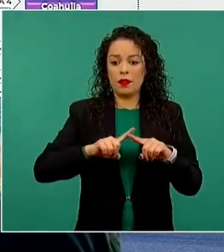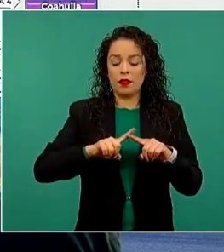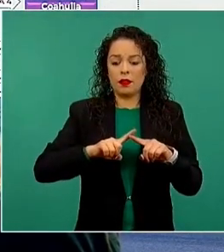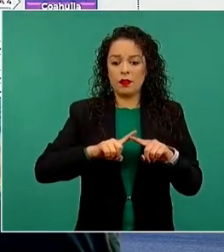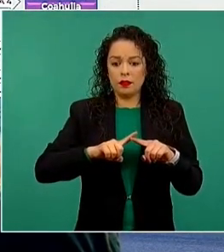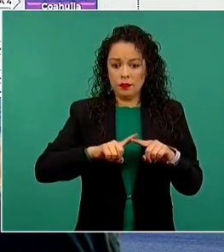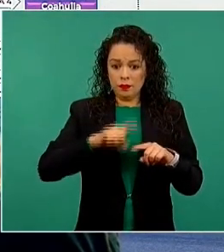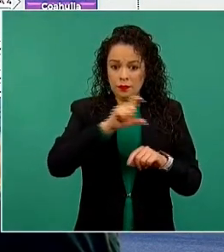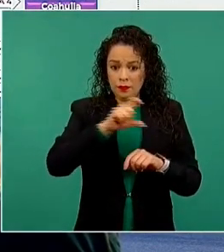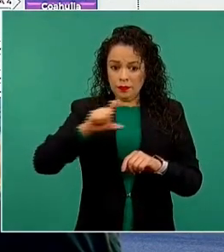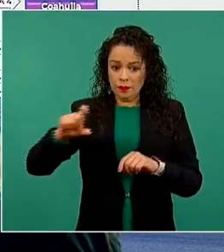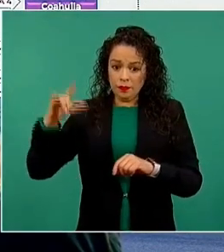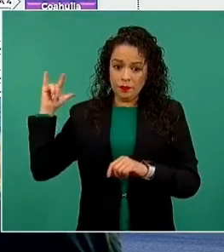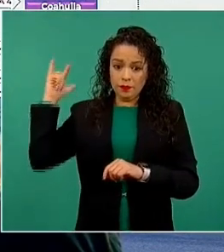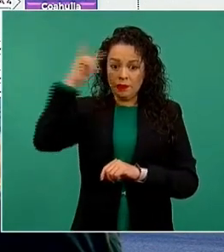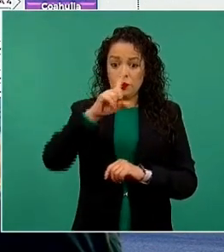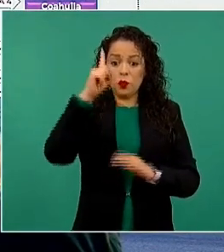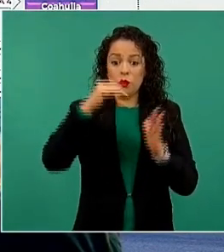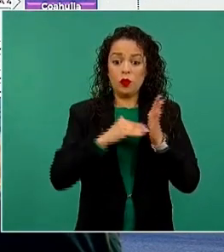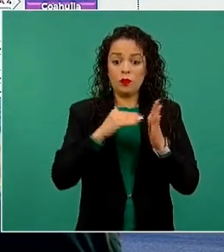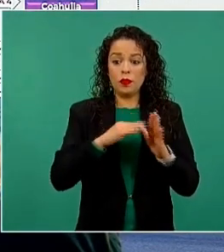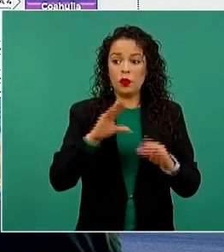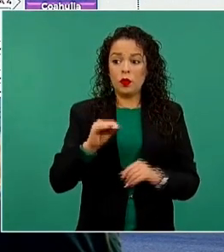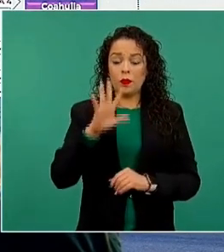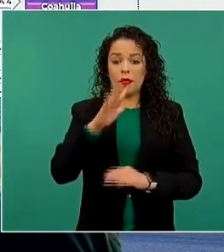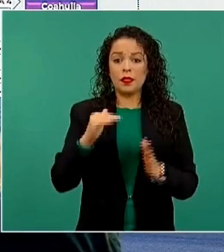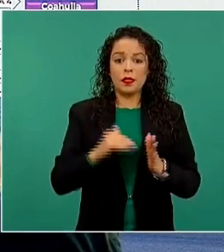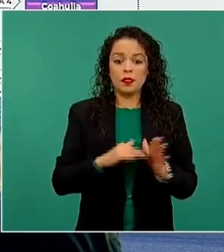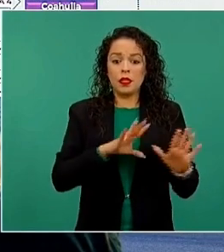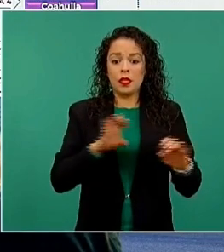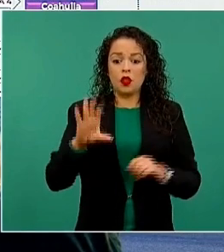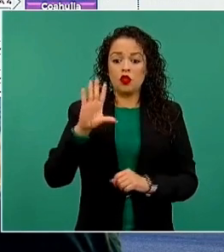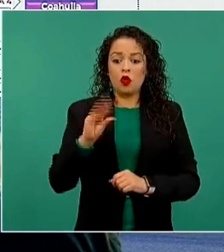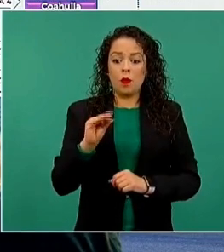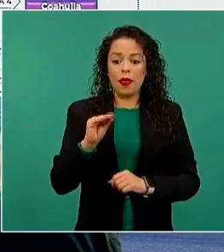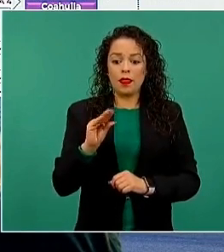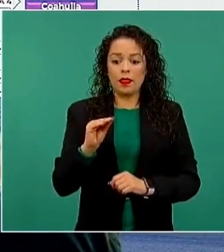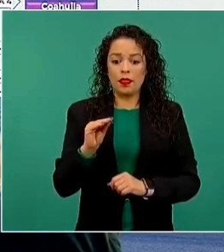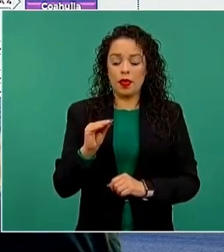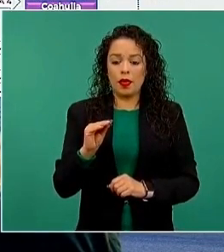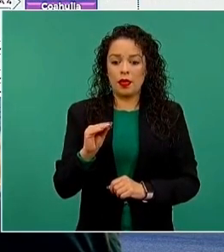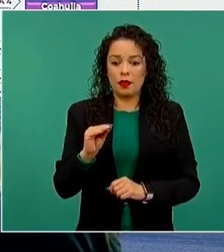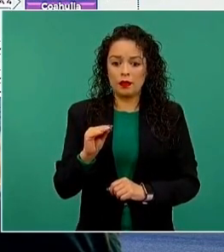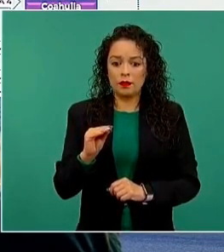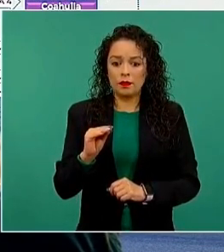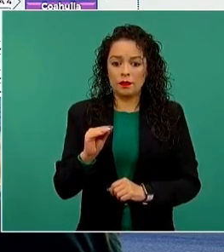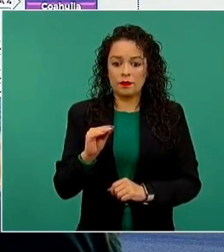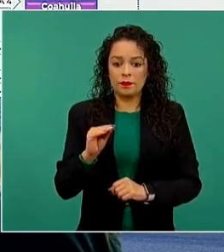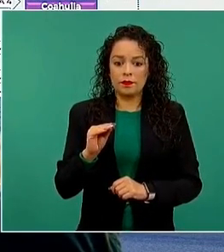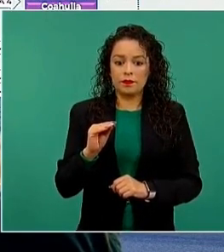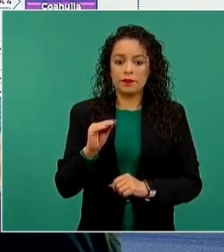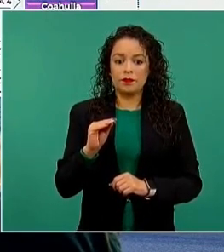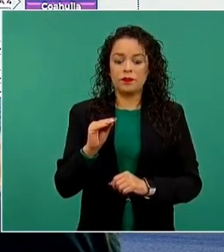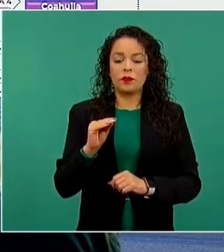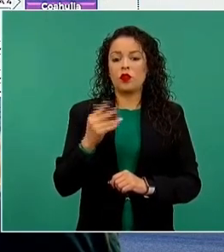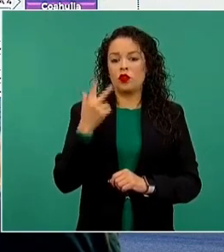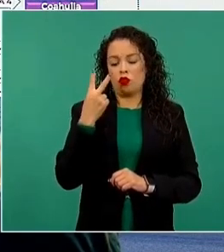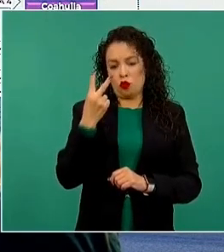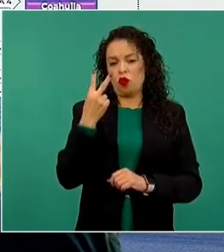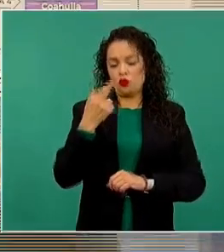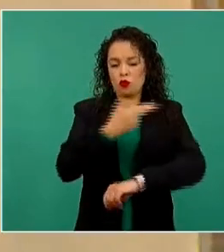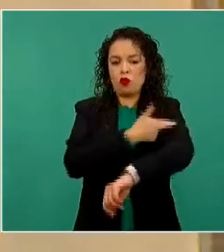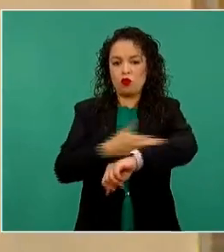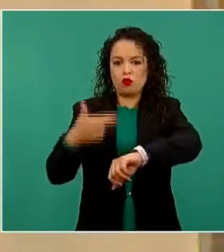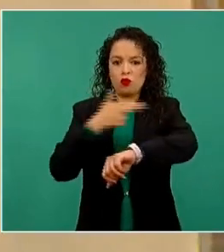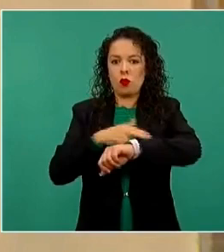aire, un millón 95 mil 590 dosis. De igual forma, dos rutas aéreas para cubrir